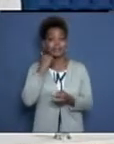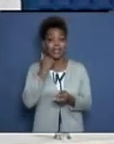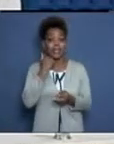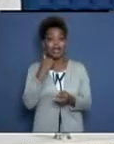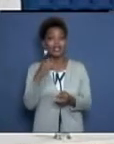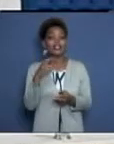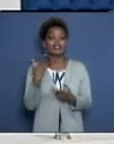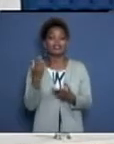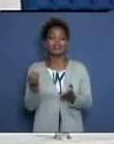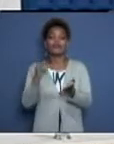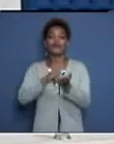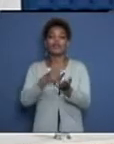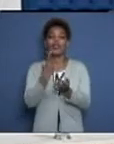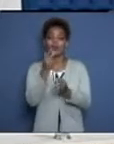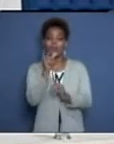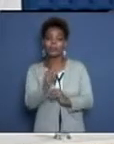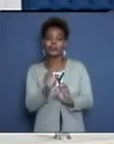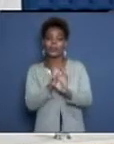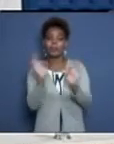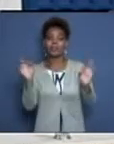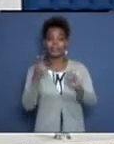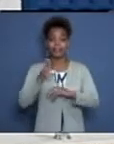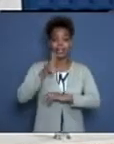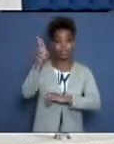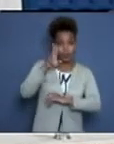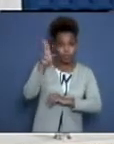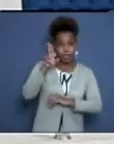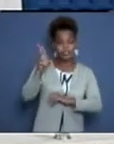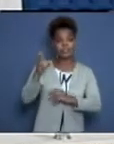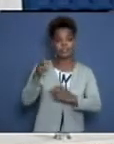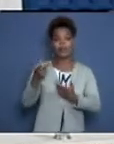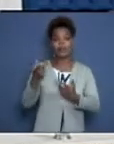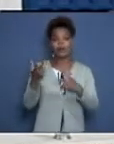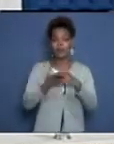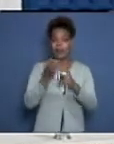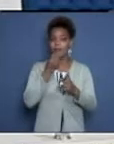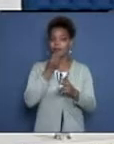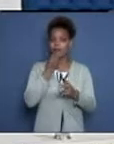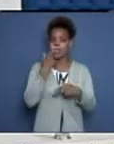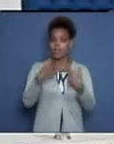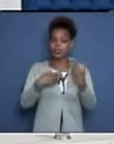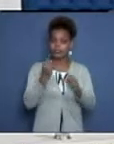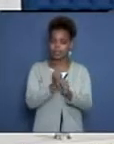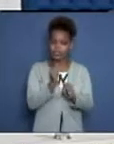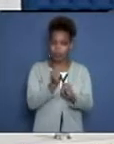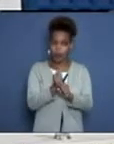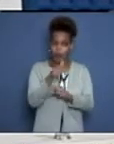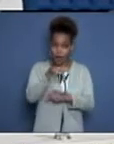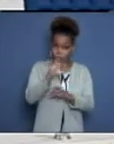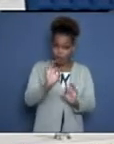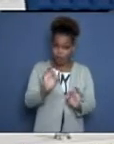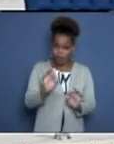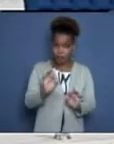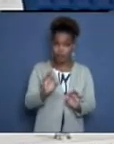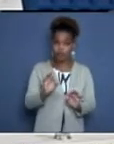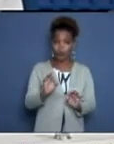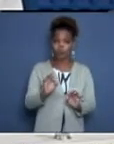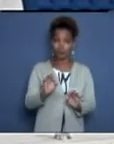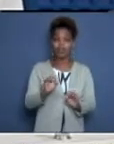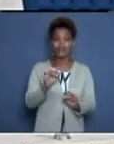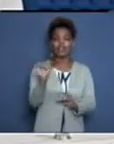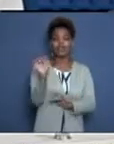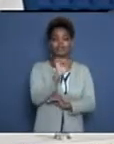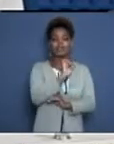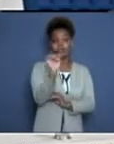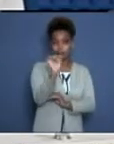tipo de transportación inicialmente, para poder así iniciar la tarea. En estos momentos los transportistas trabajan solos,